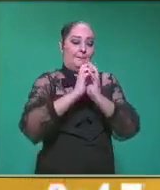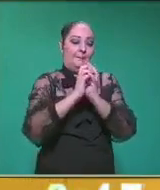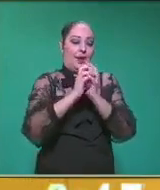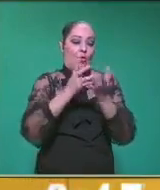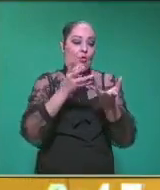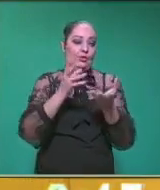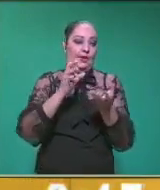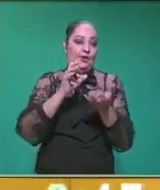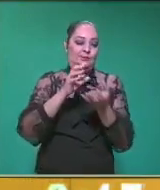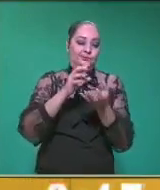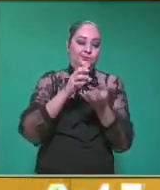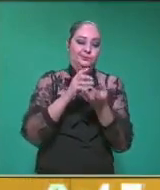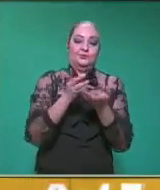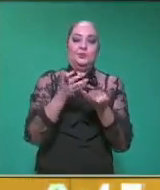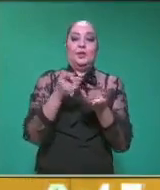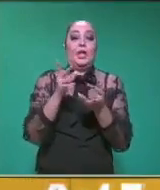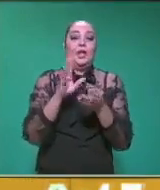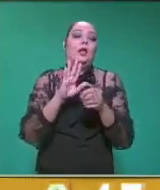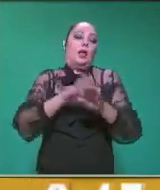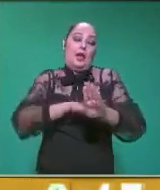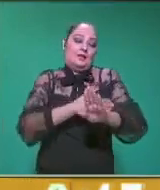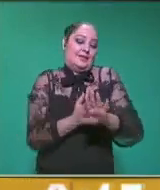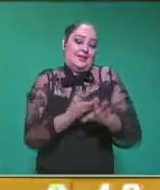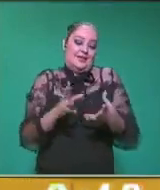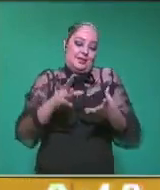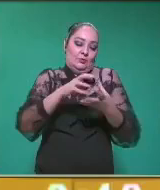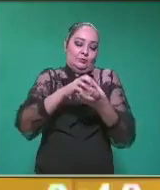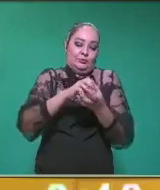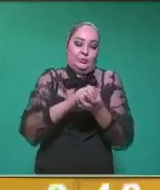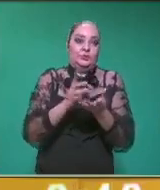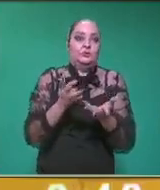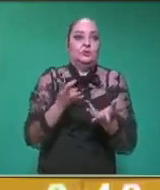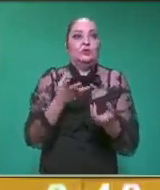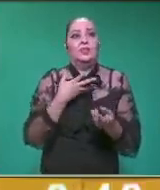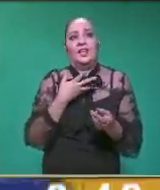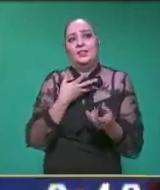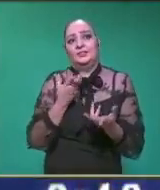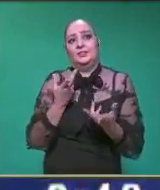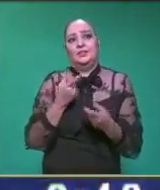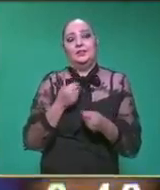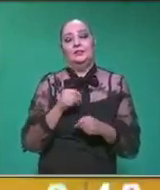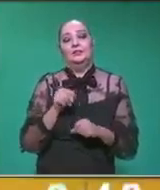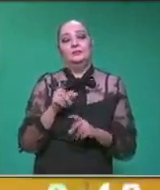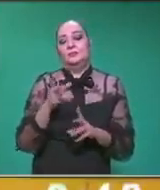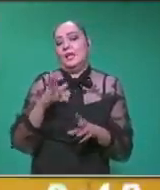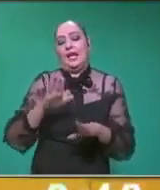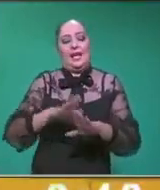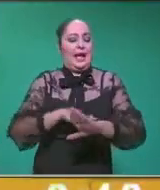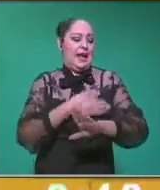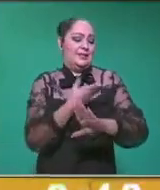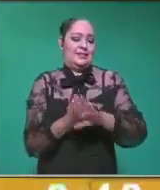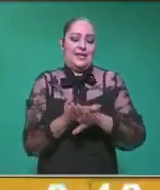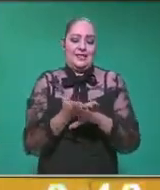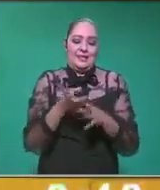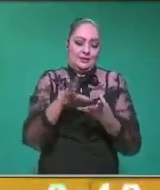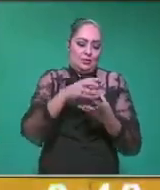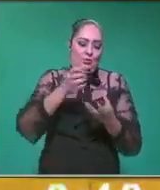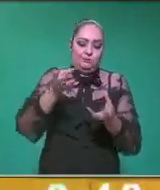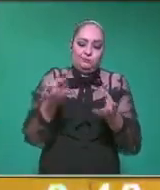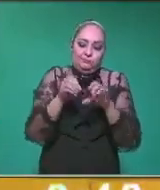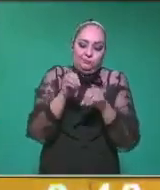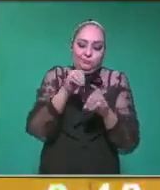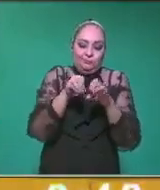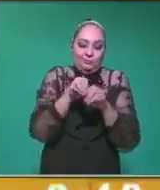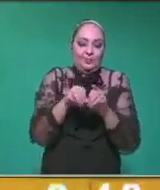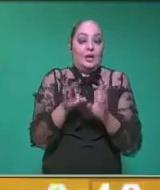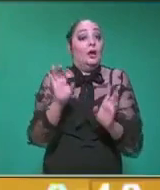de calcetín. ¿Esa pelotita de qué es, profe? ¿Con qué la hizo? Es de calceta o de calcetín. O bien,